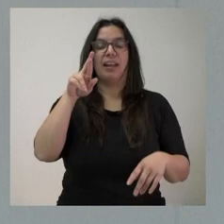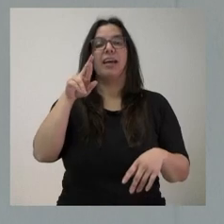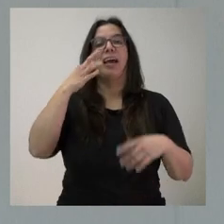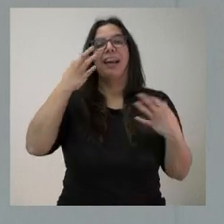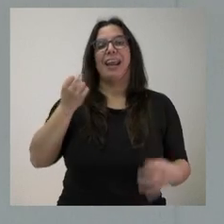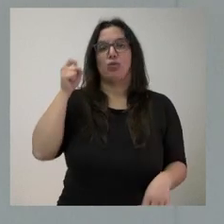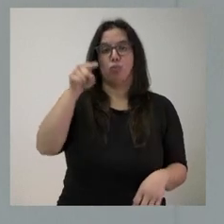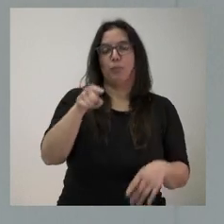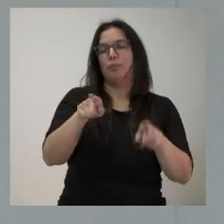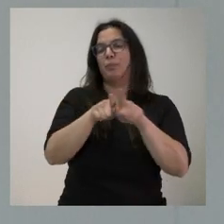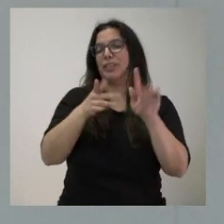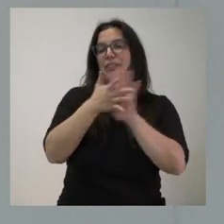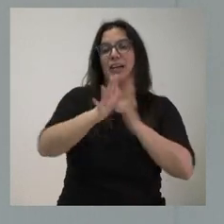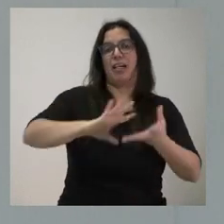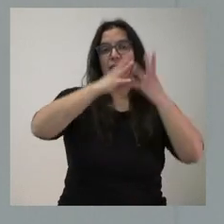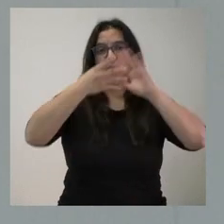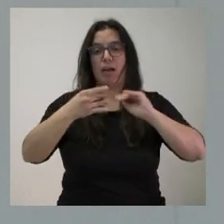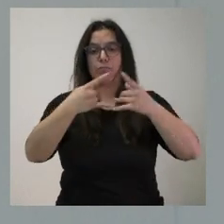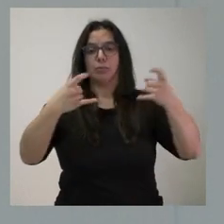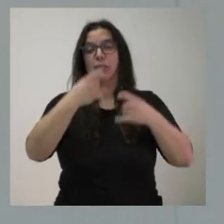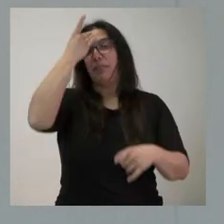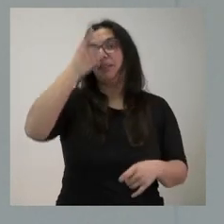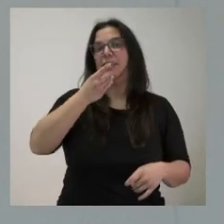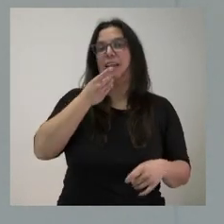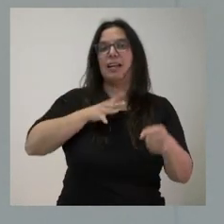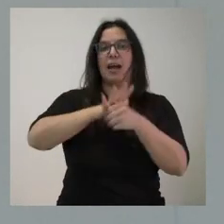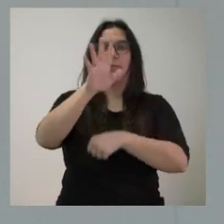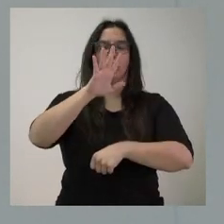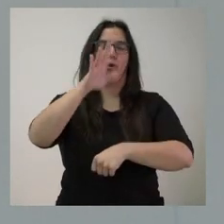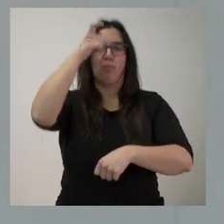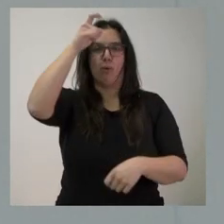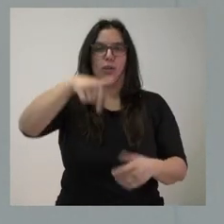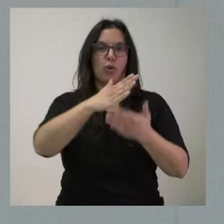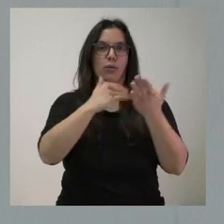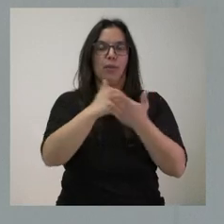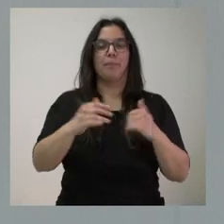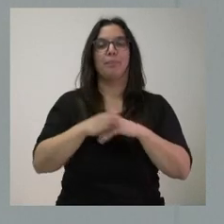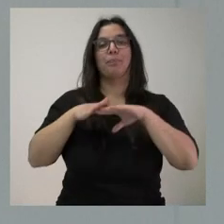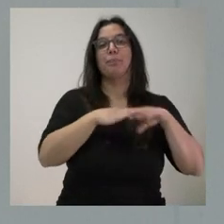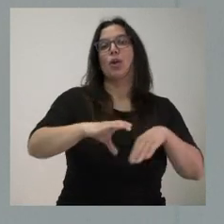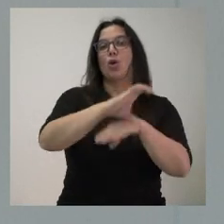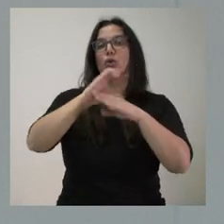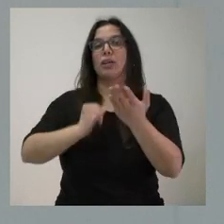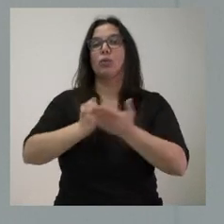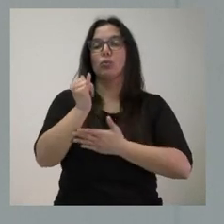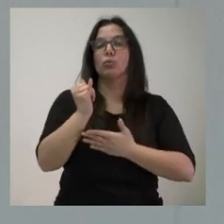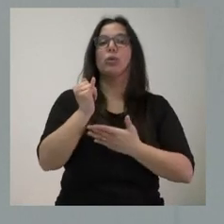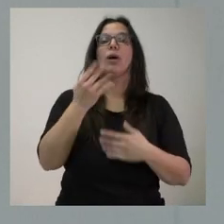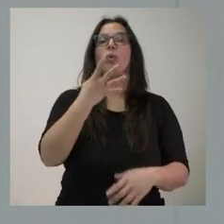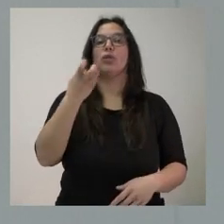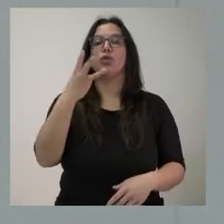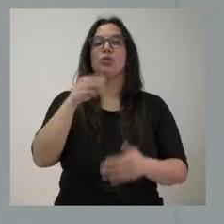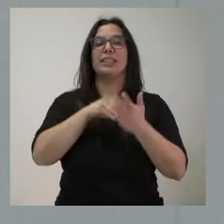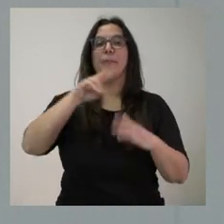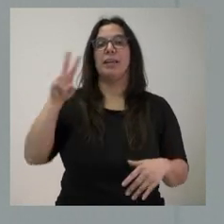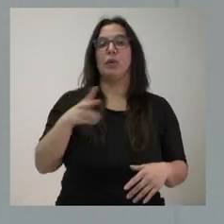objetivo básico es la digitalización y el mundo rural en nuestra comunidad autónoma. La Consejería de Agricultura, 430